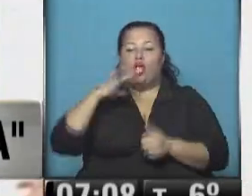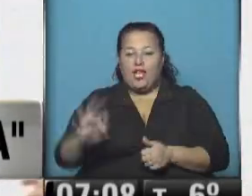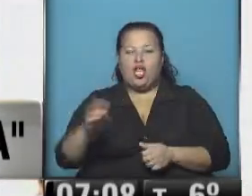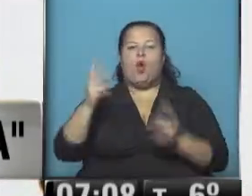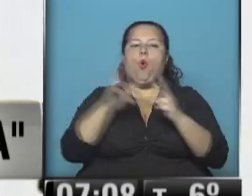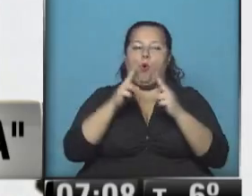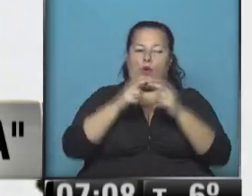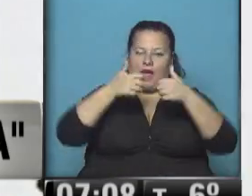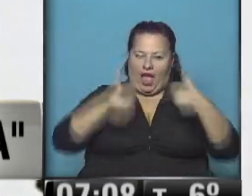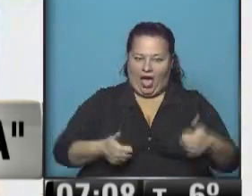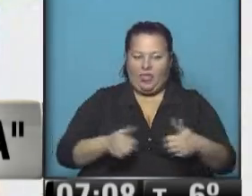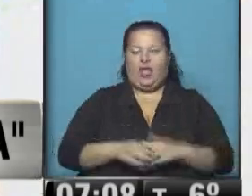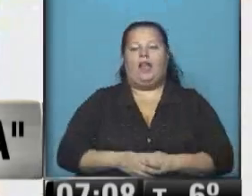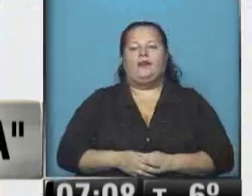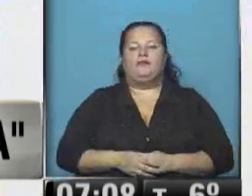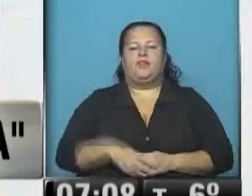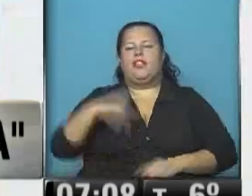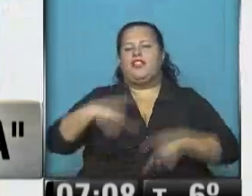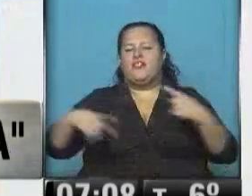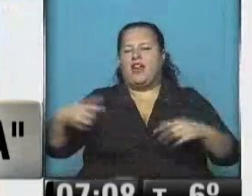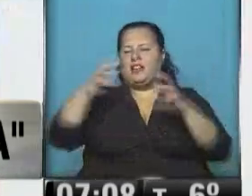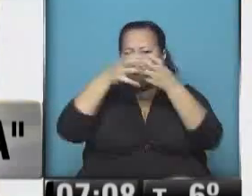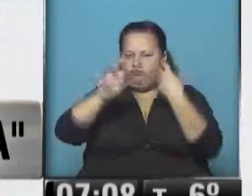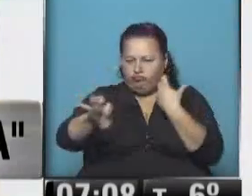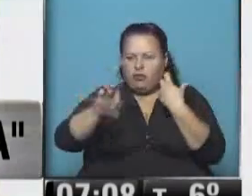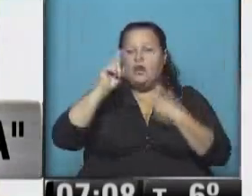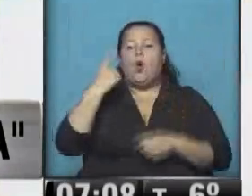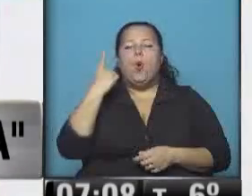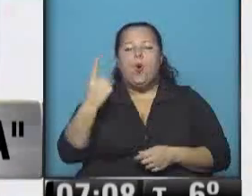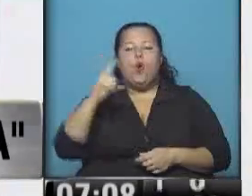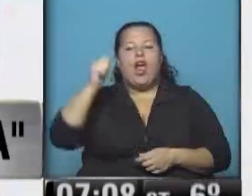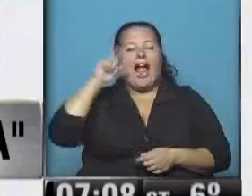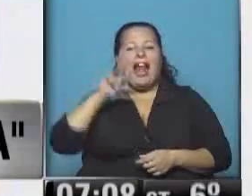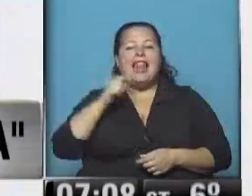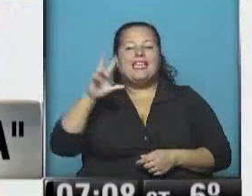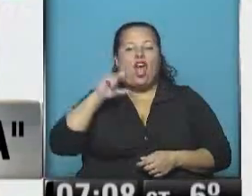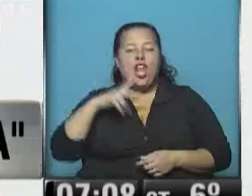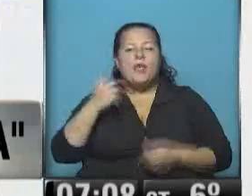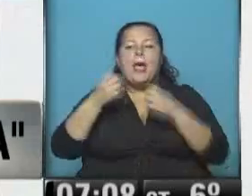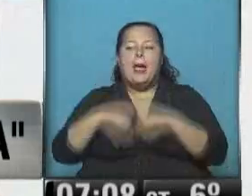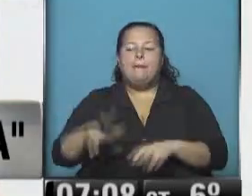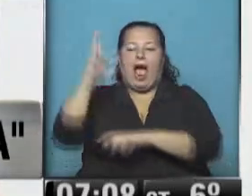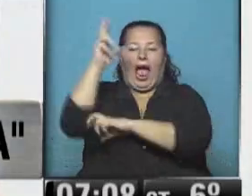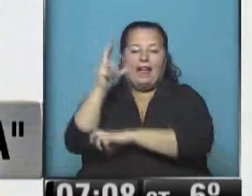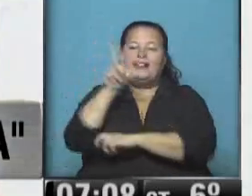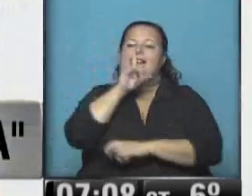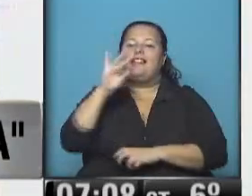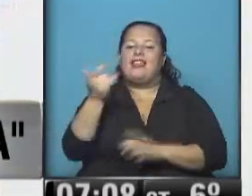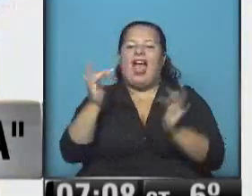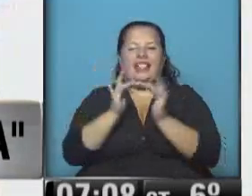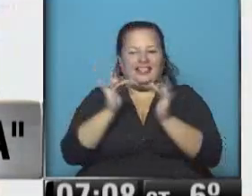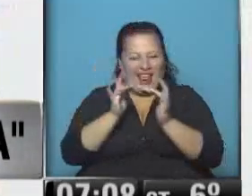Alicia Kirchner en diferentes videoconferencias. Hablabas una, por ejemplo, de Caleta Olivia. ¿Sabés que se puso en marcha la antena de la televisión digital